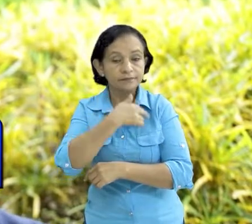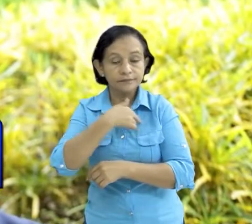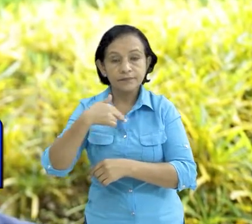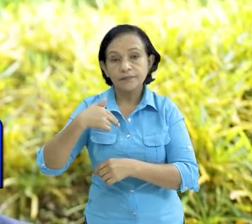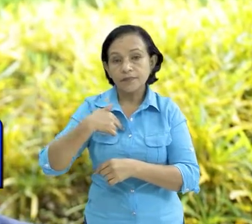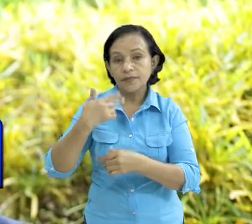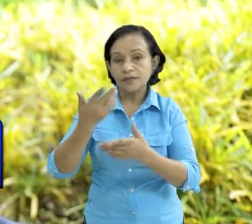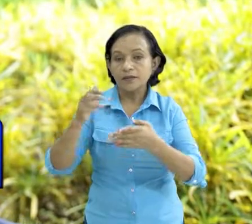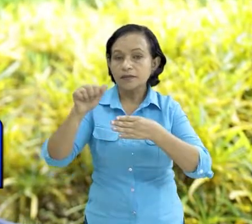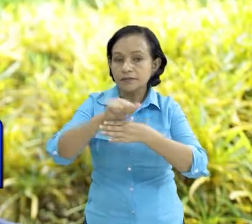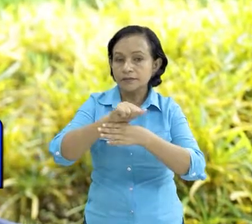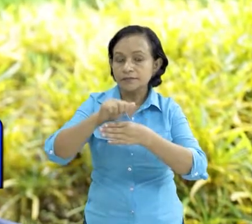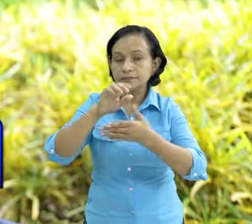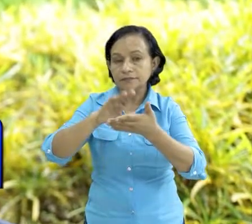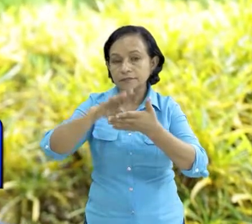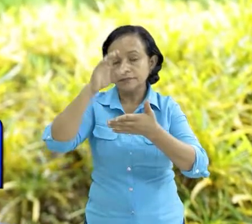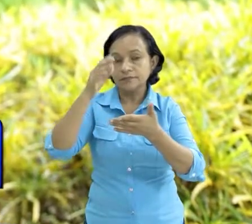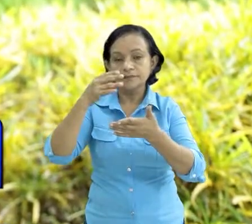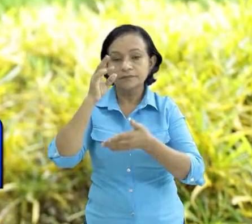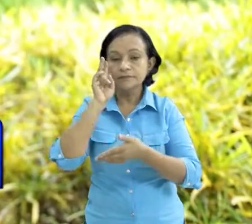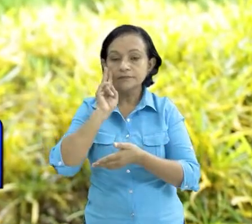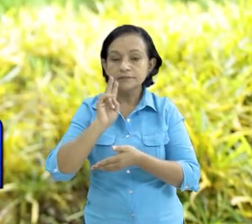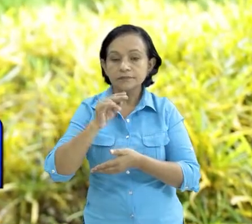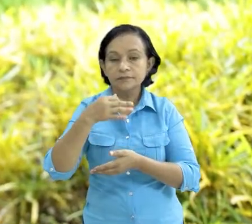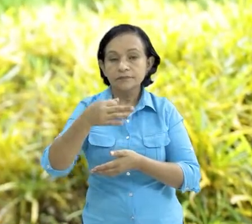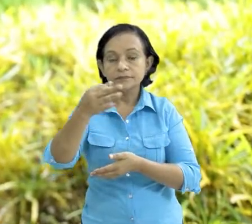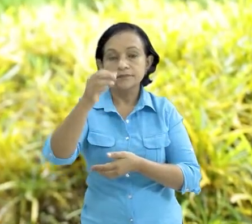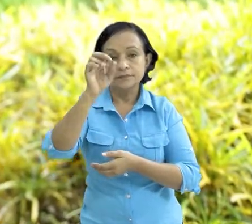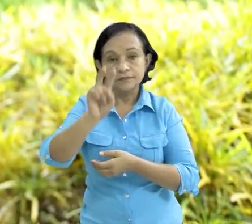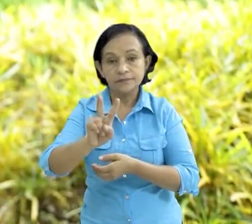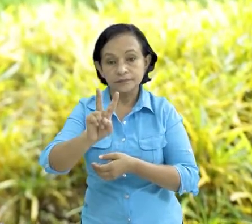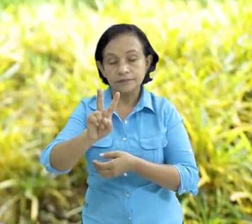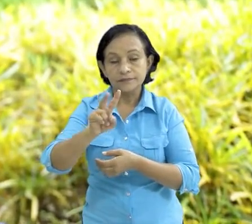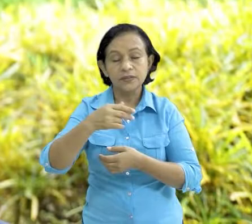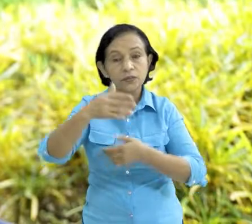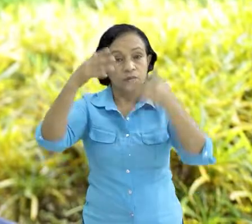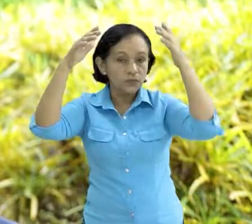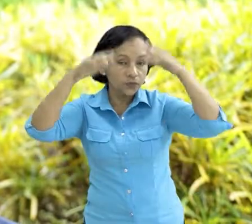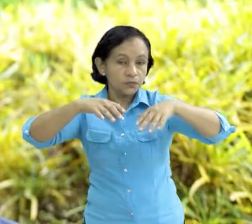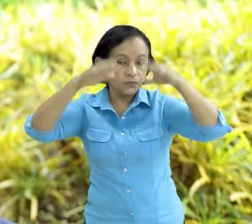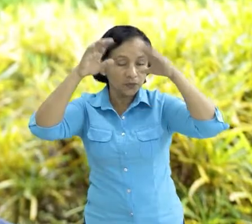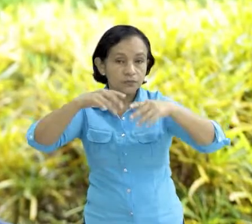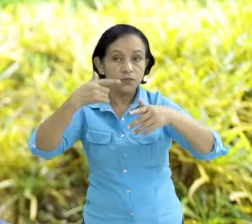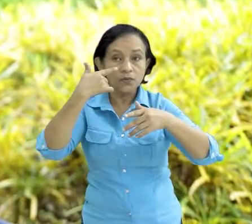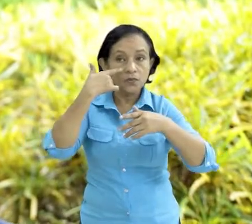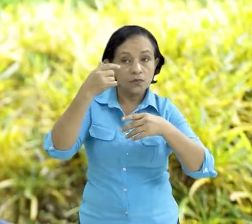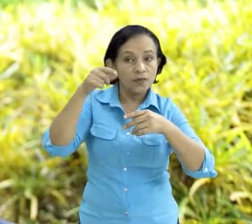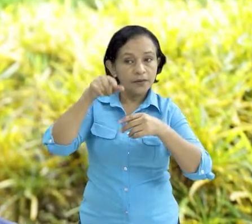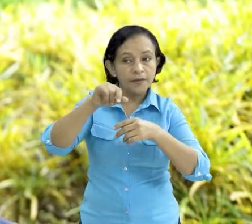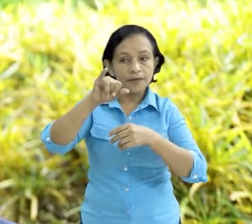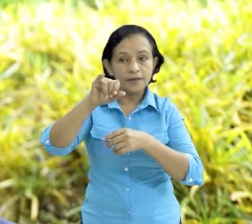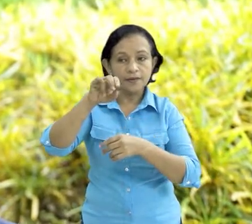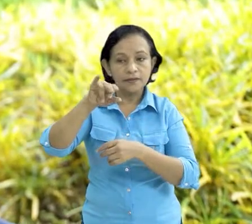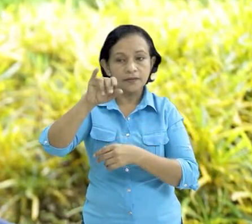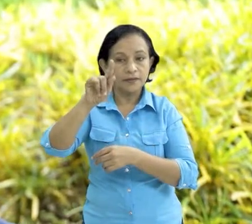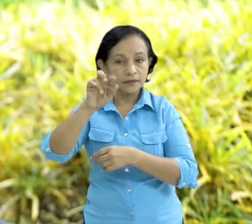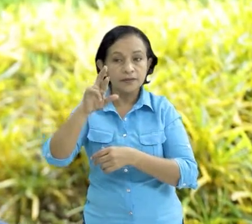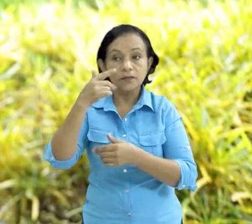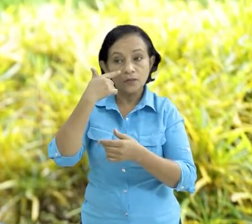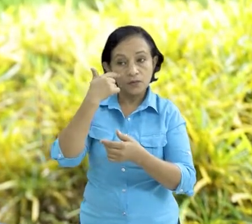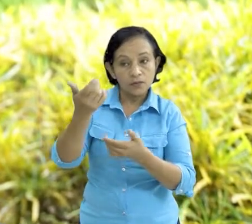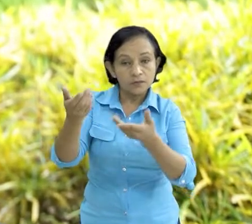también preparándonos con las perspectivas del segundo período lluvioso conocerlo desde el INETER para también